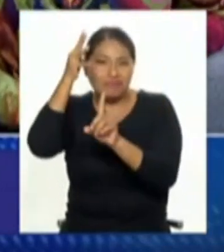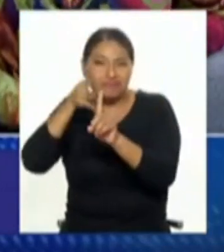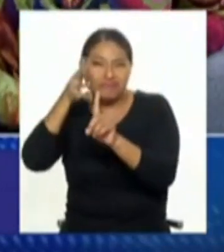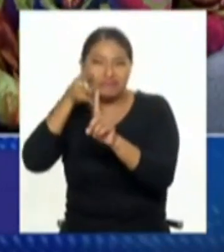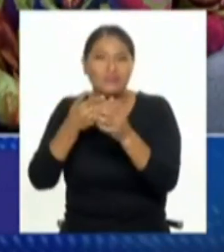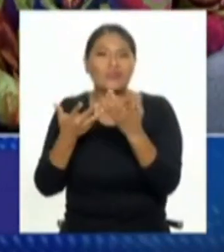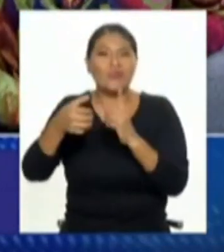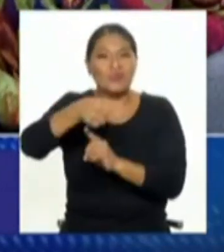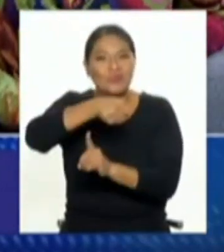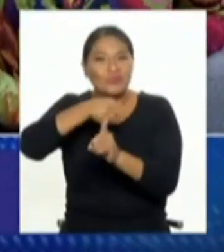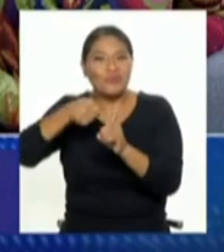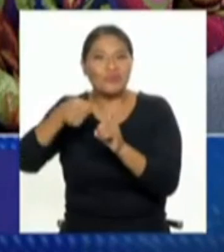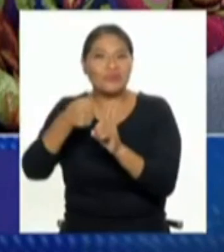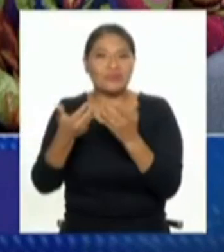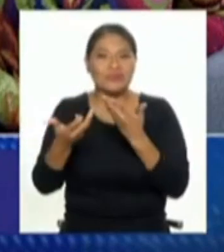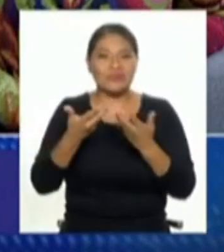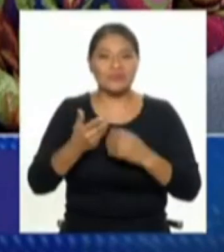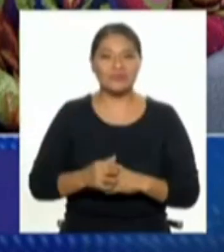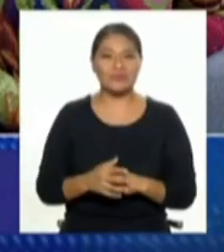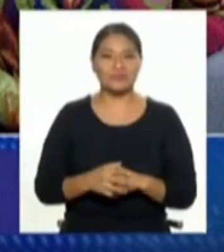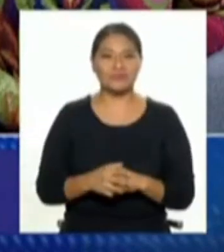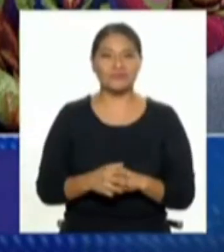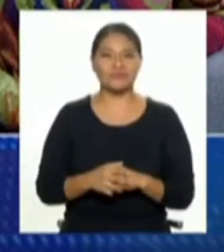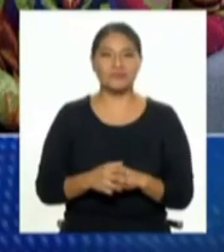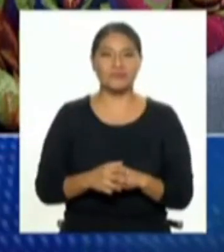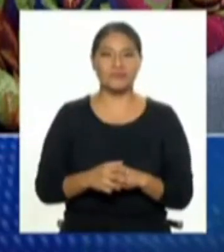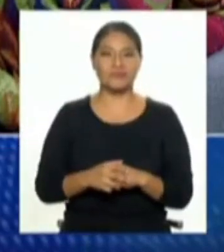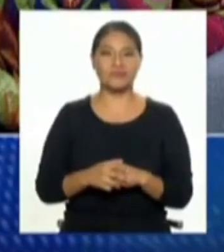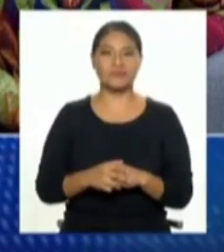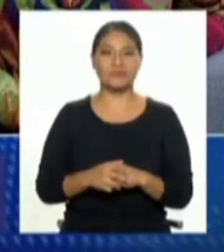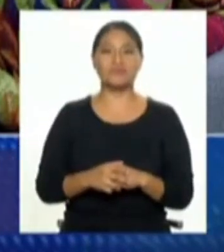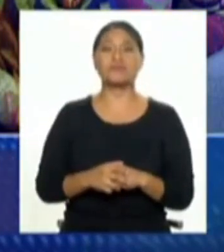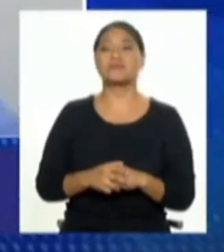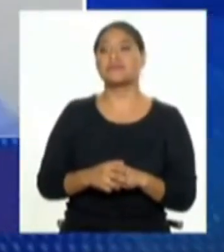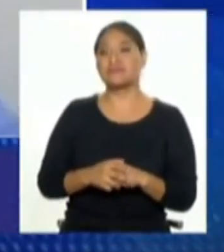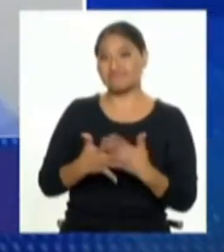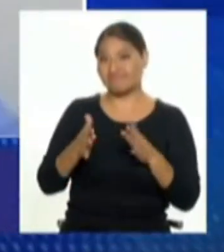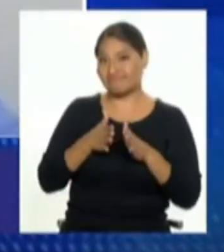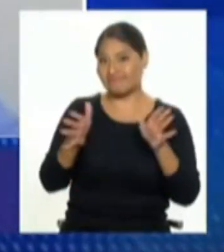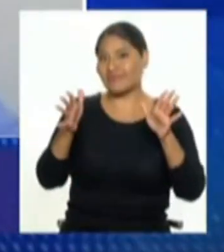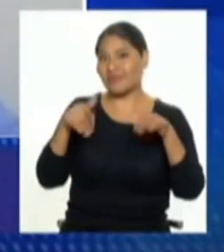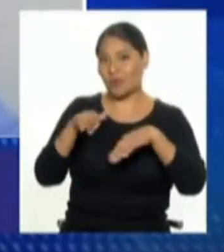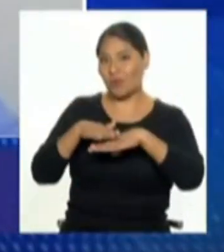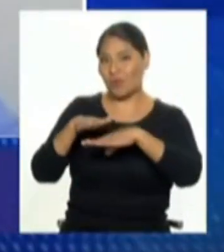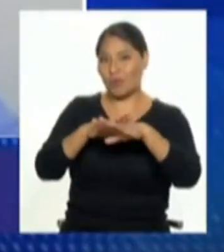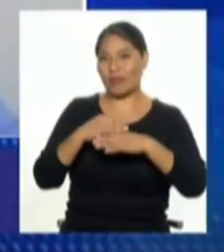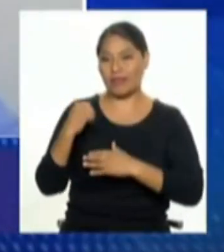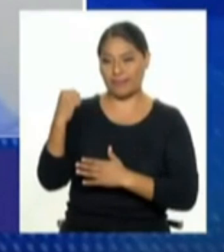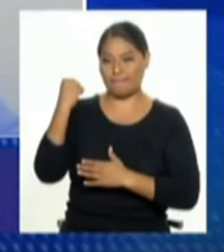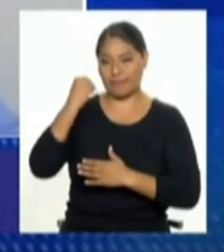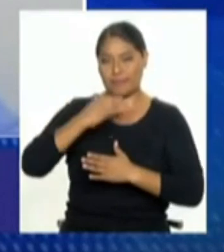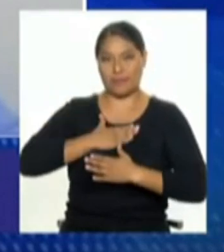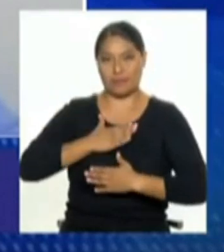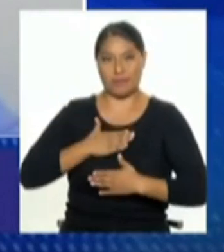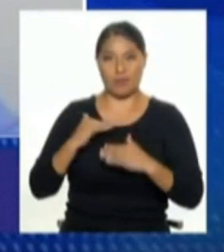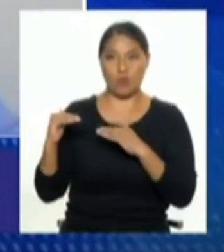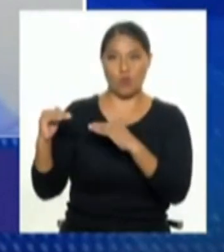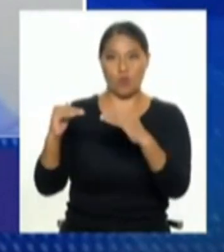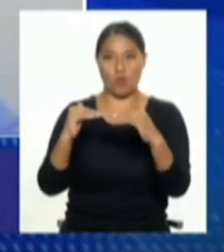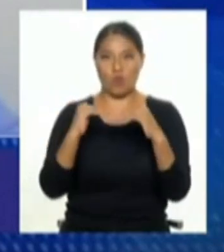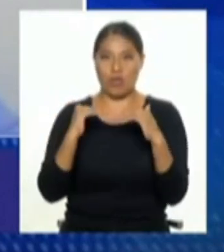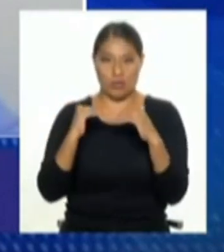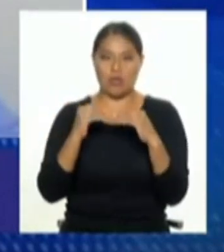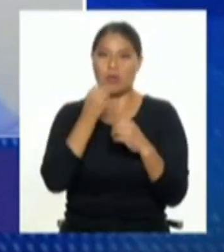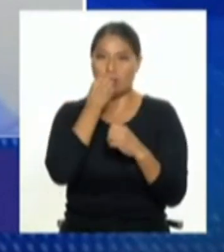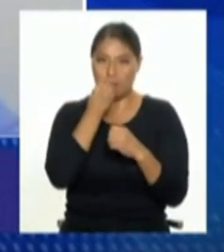en fin. Es importante enfatizar que el derecho en general del bien común prima en un estado